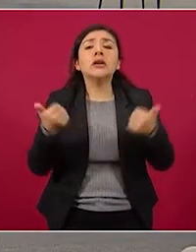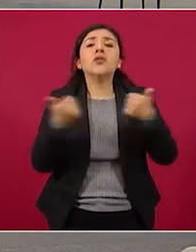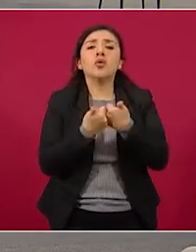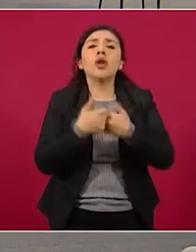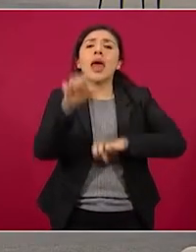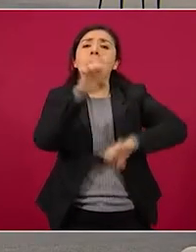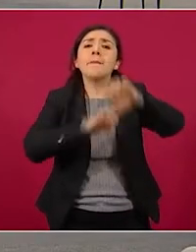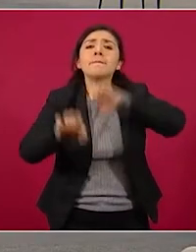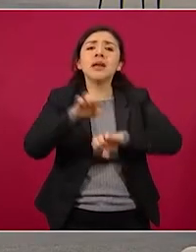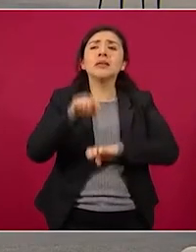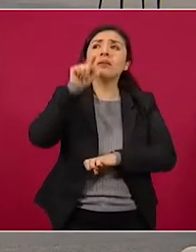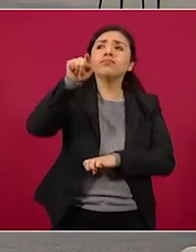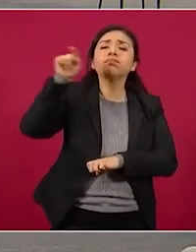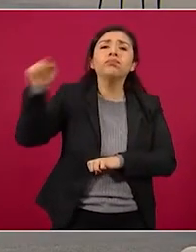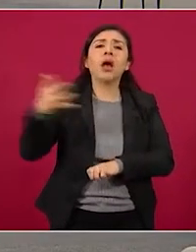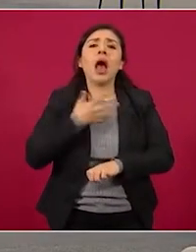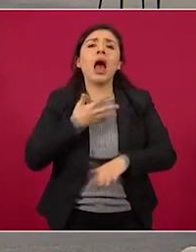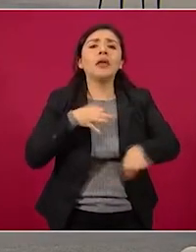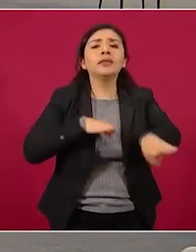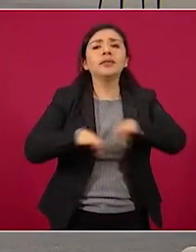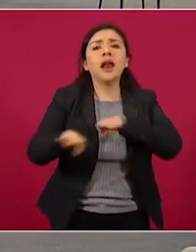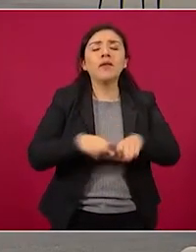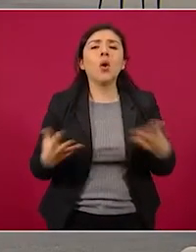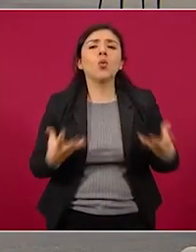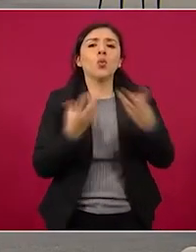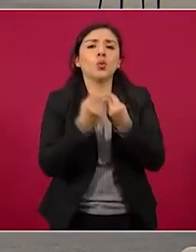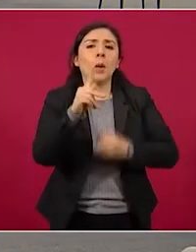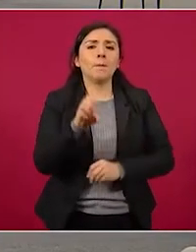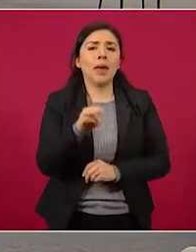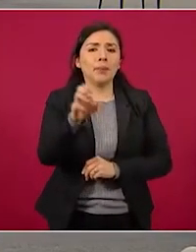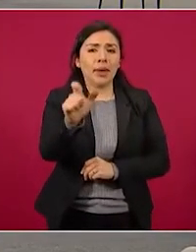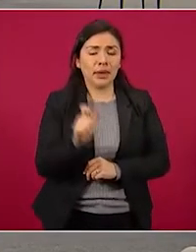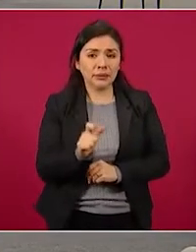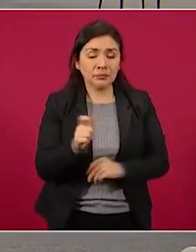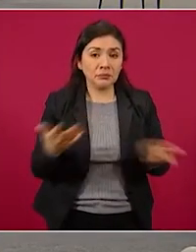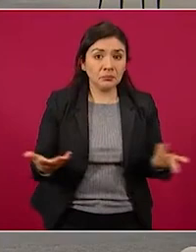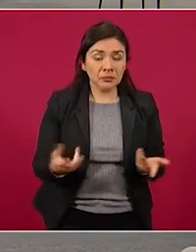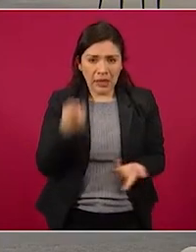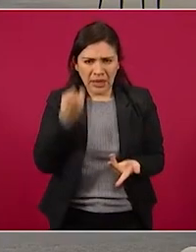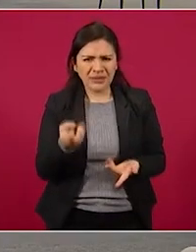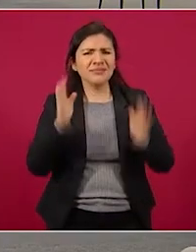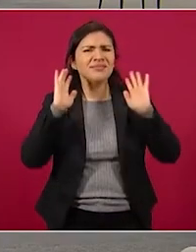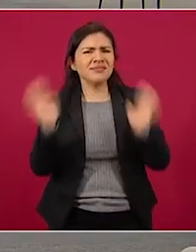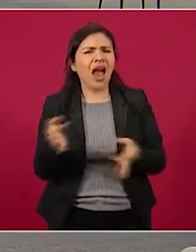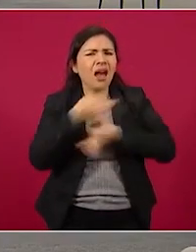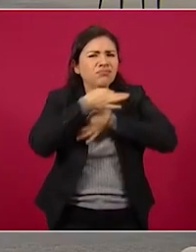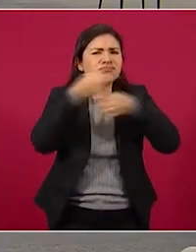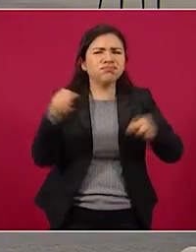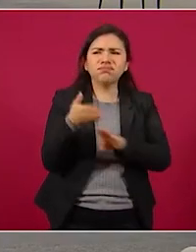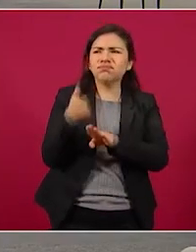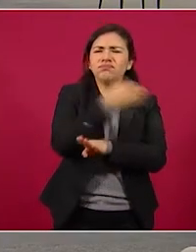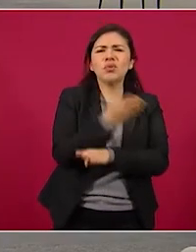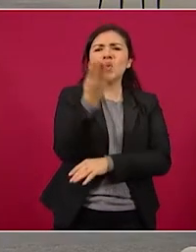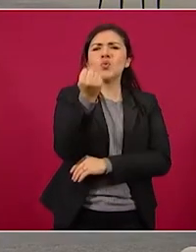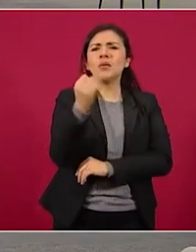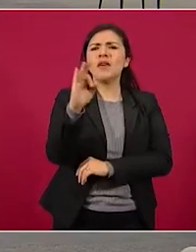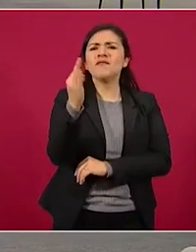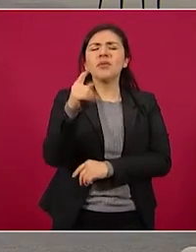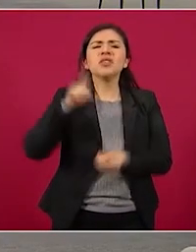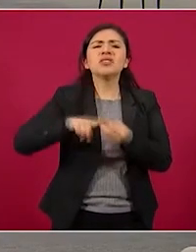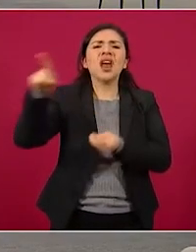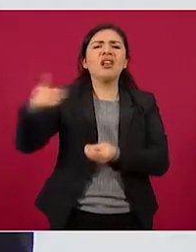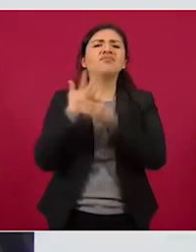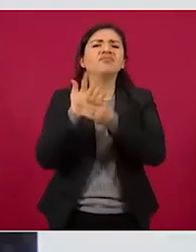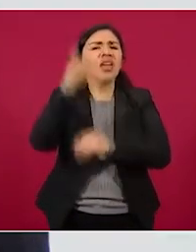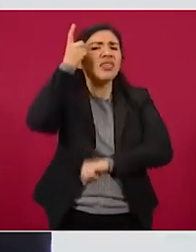de las empresas que trabajan con Pemex. Pero esto ya lo dio a conocer el 9 de febrero pasado el director